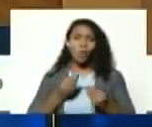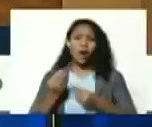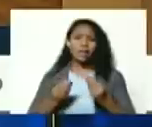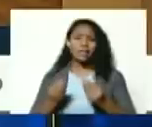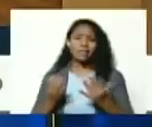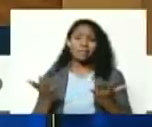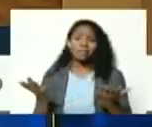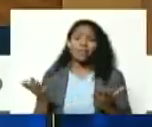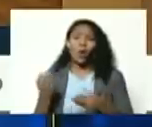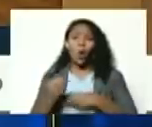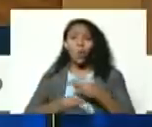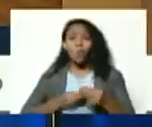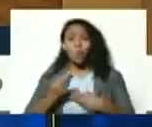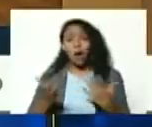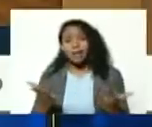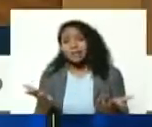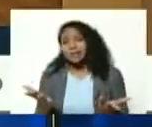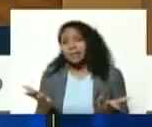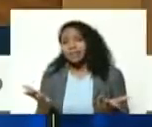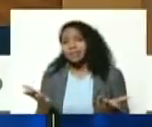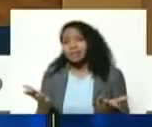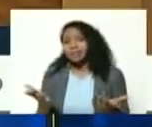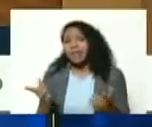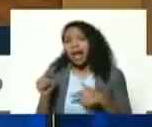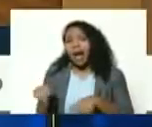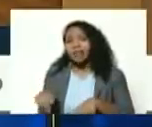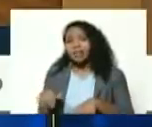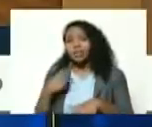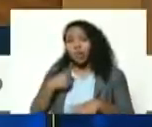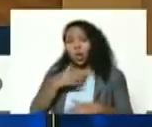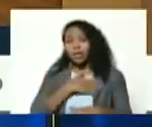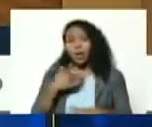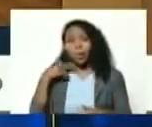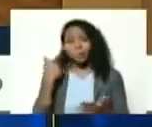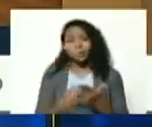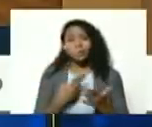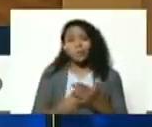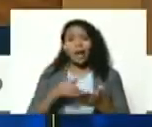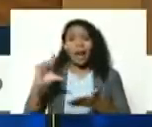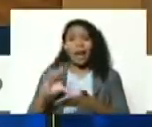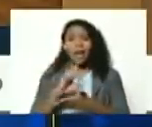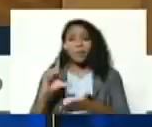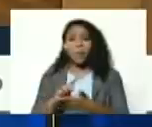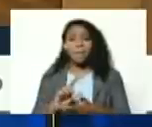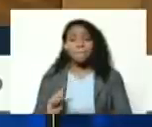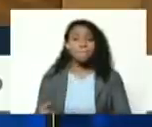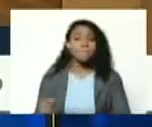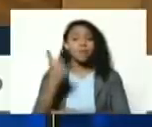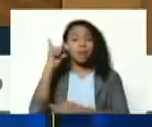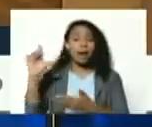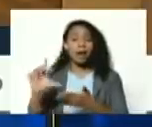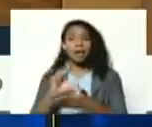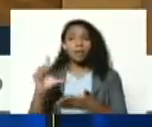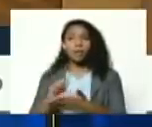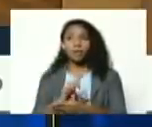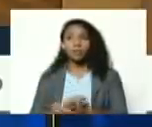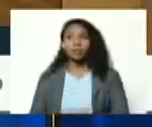¿cómo hace uno? ahí está tengo que mostrarles los libros primer libro el